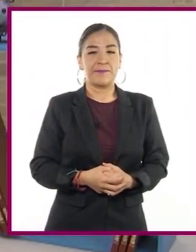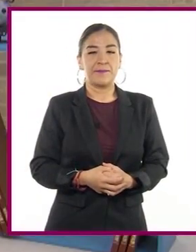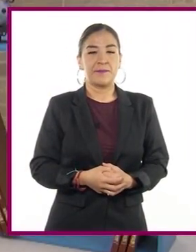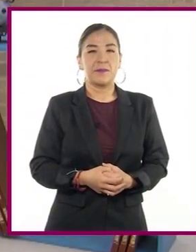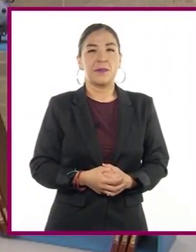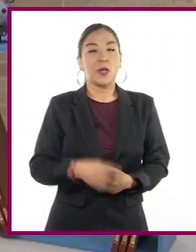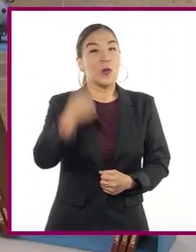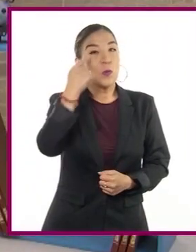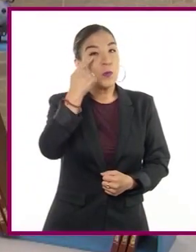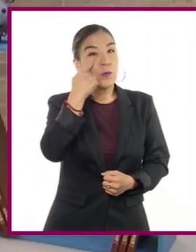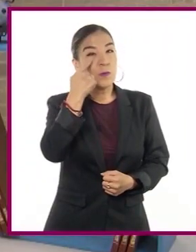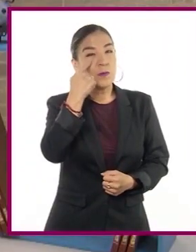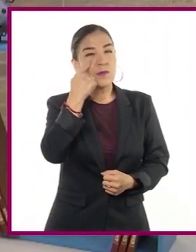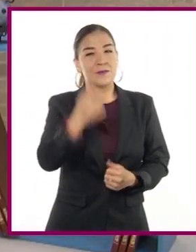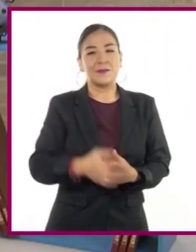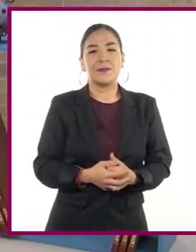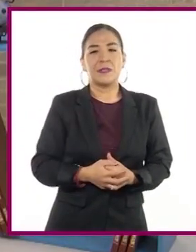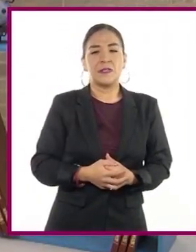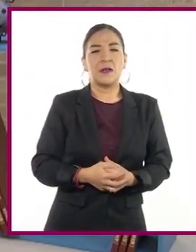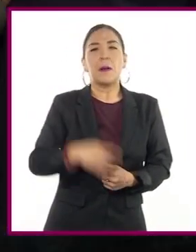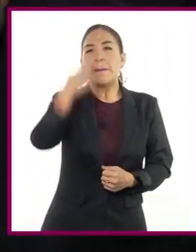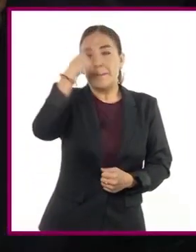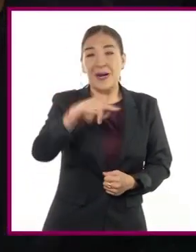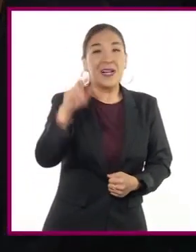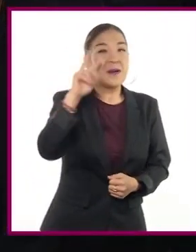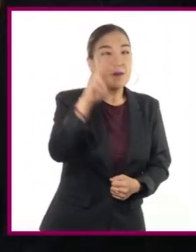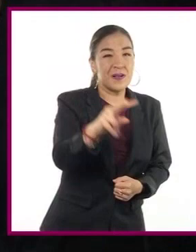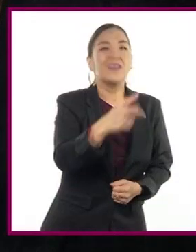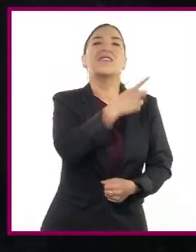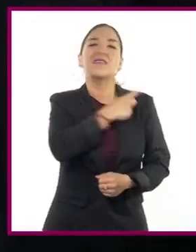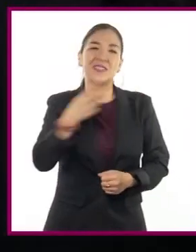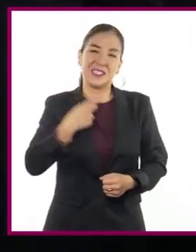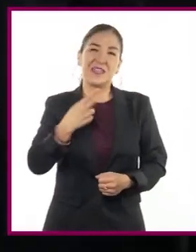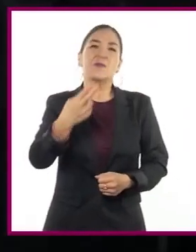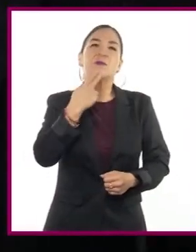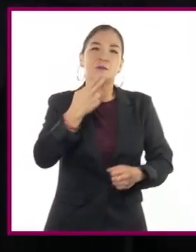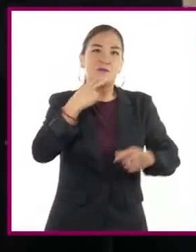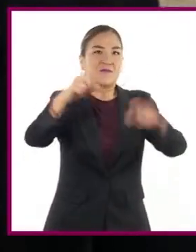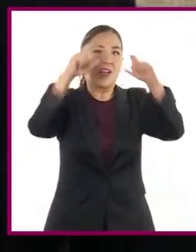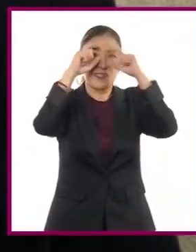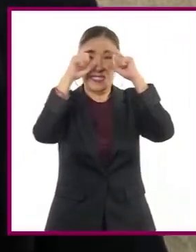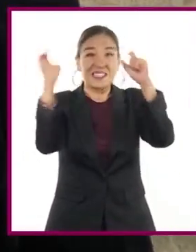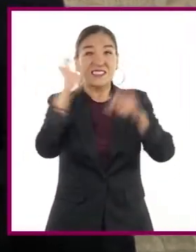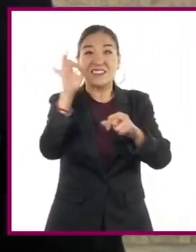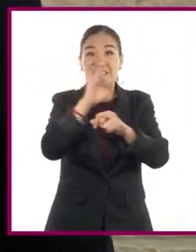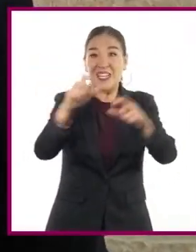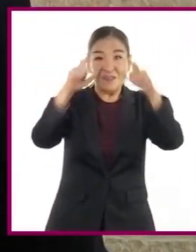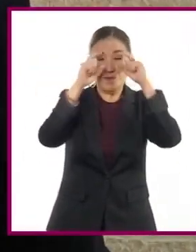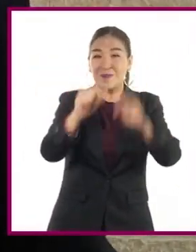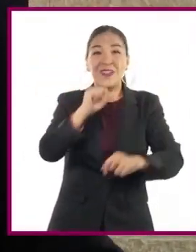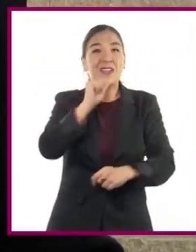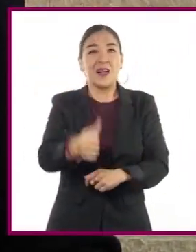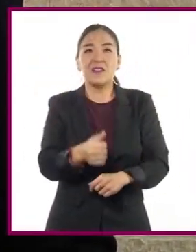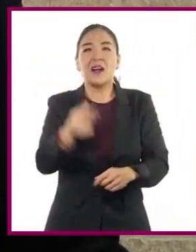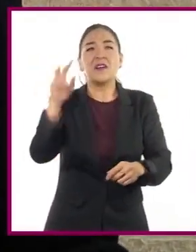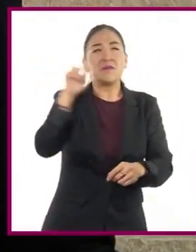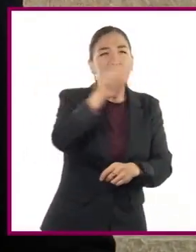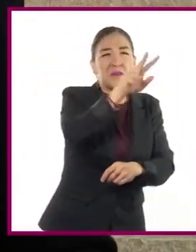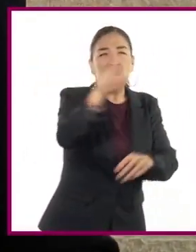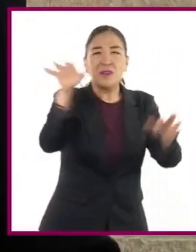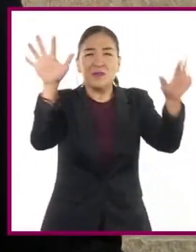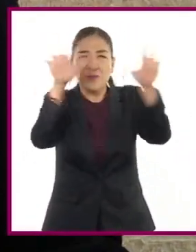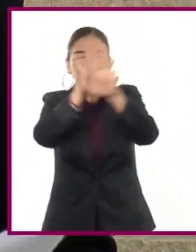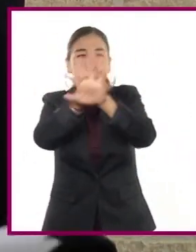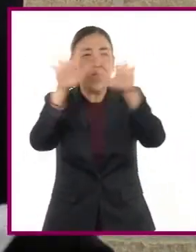Un ojo. Para poder ver, debo usar lentes. Sin ellos, los objetos a mi alrededor se ven